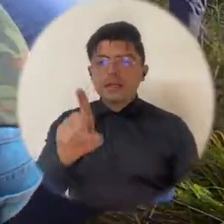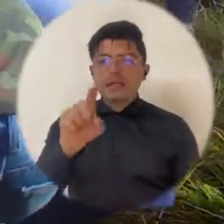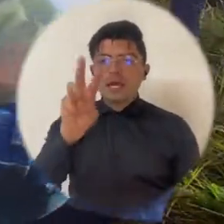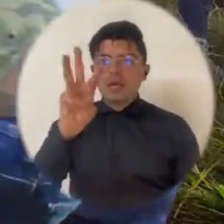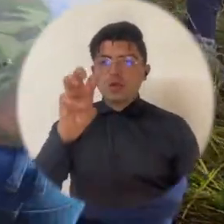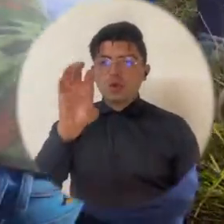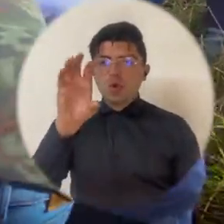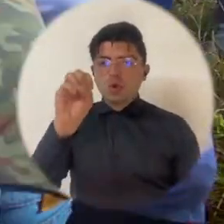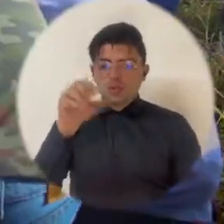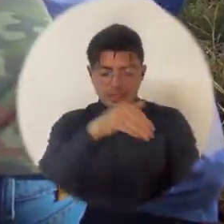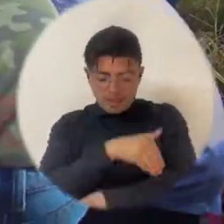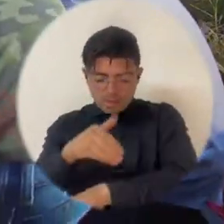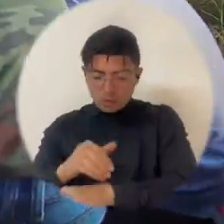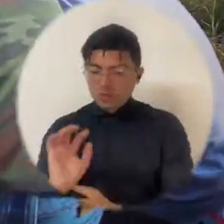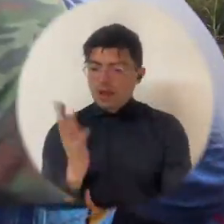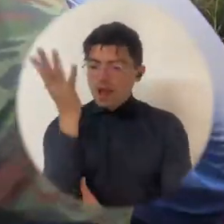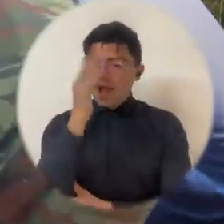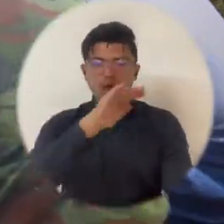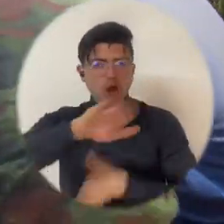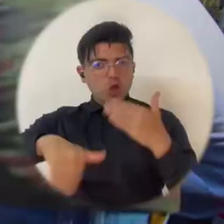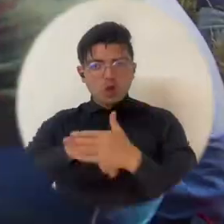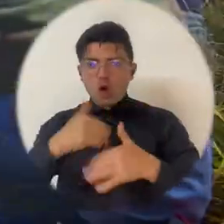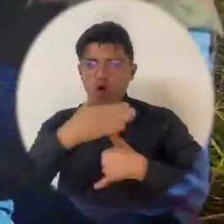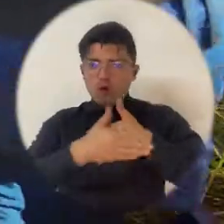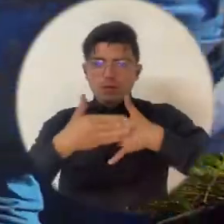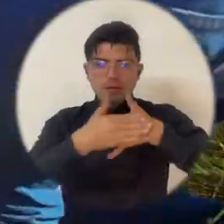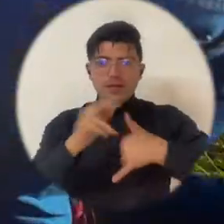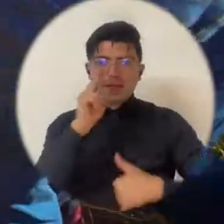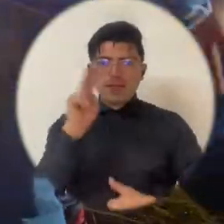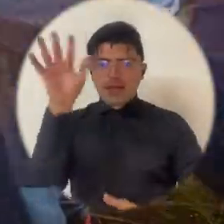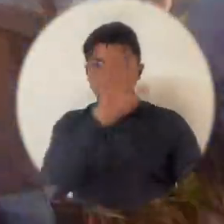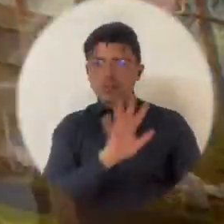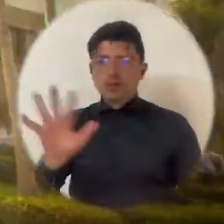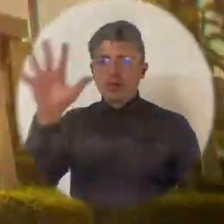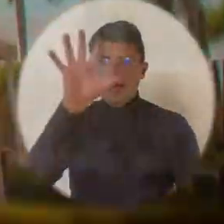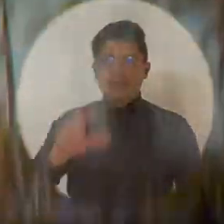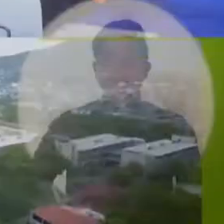180 millones de árboles en todo el territorio nacional.